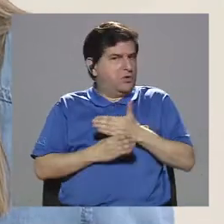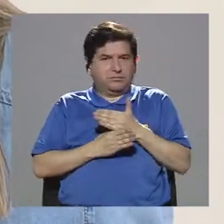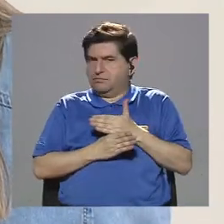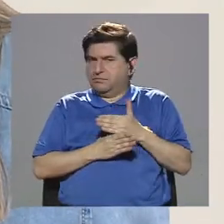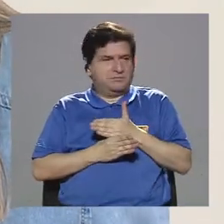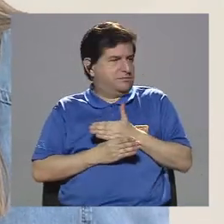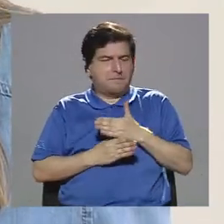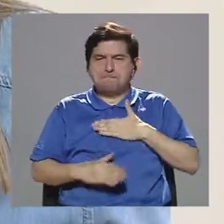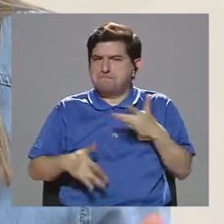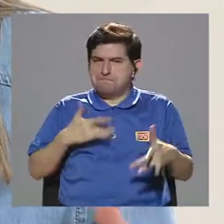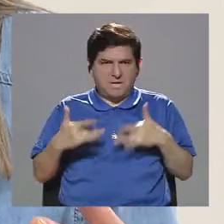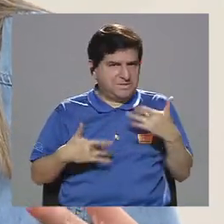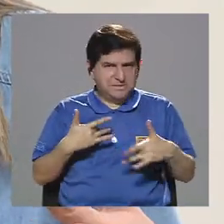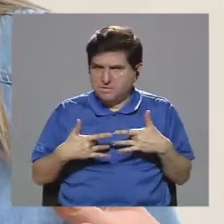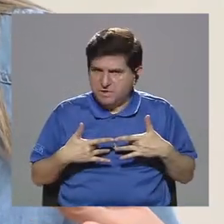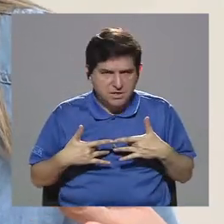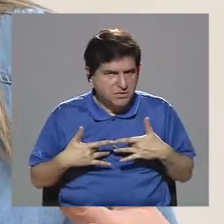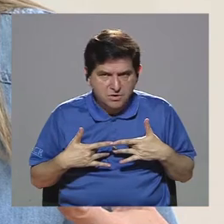sentimientos,